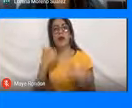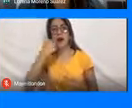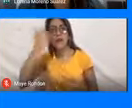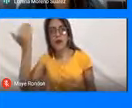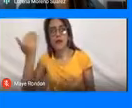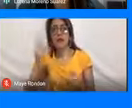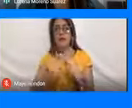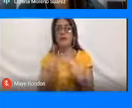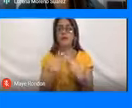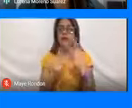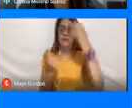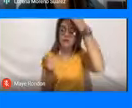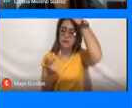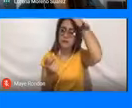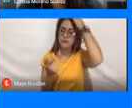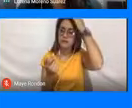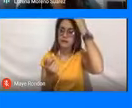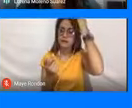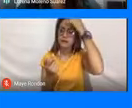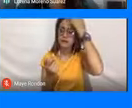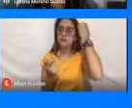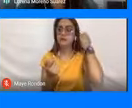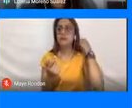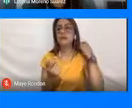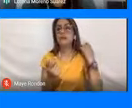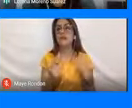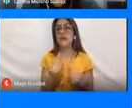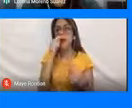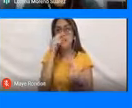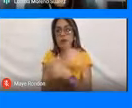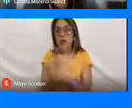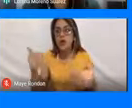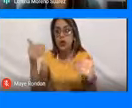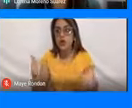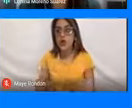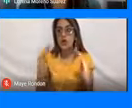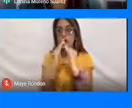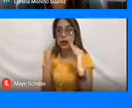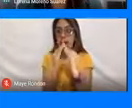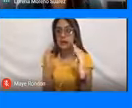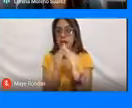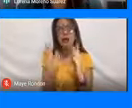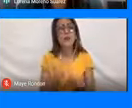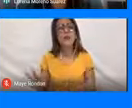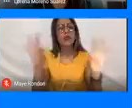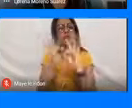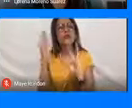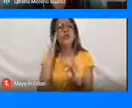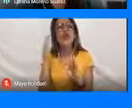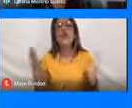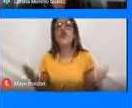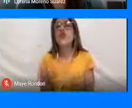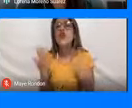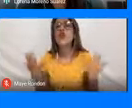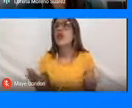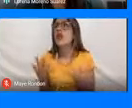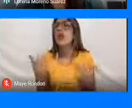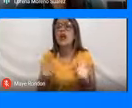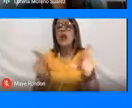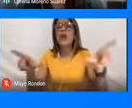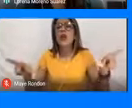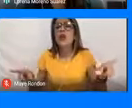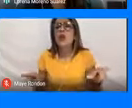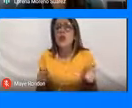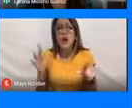para los pequeños de la casa, es importante saber que al sitio